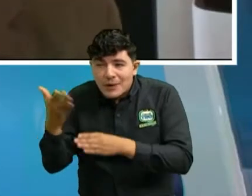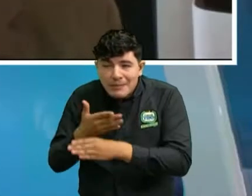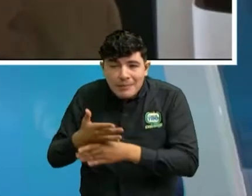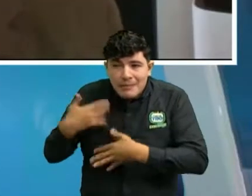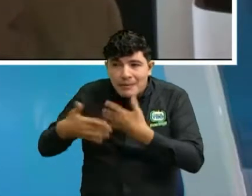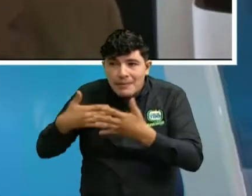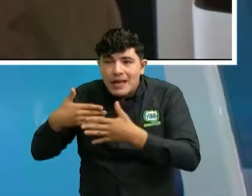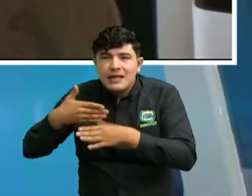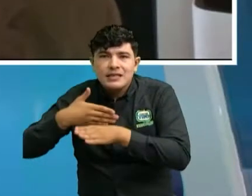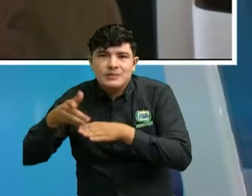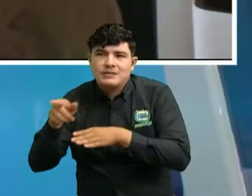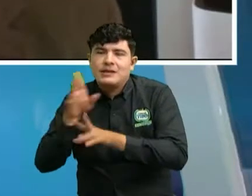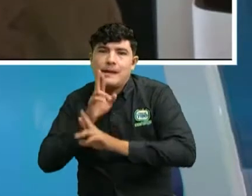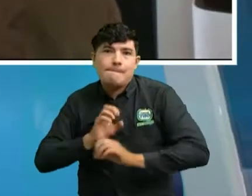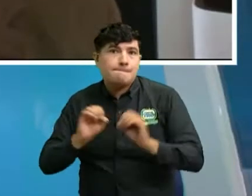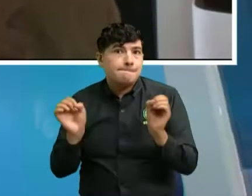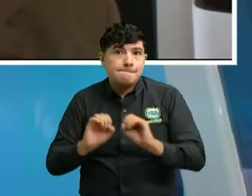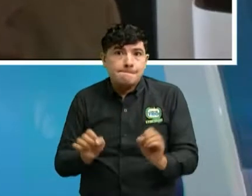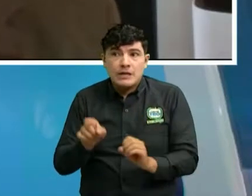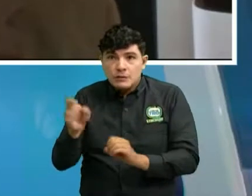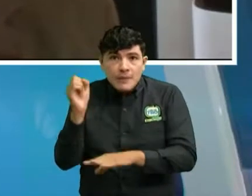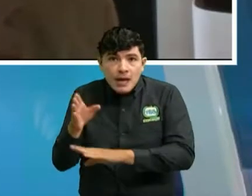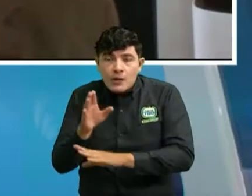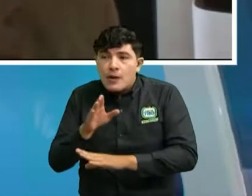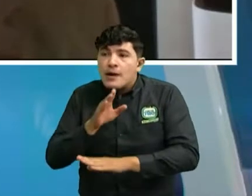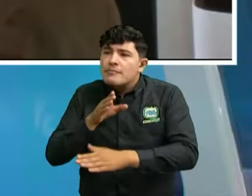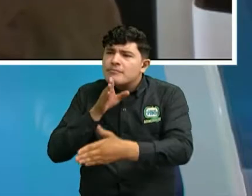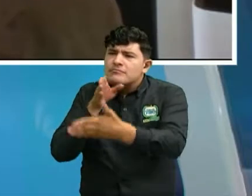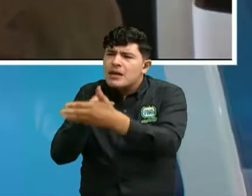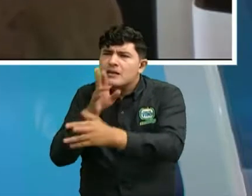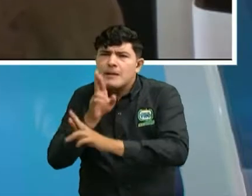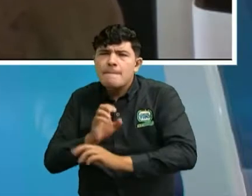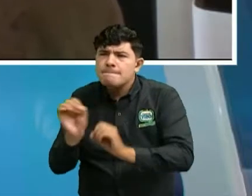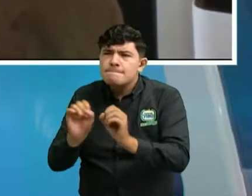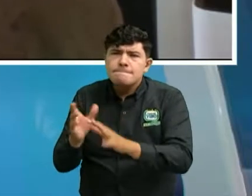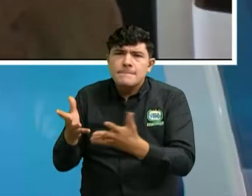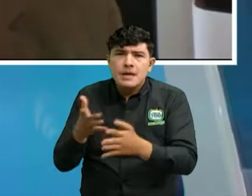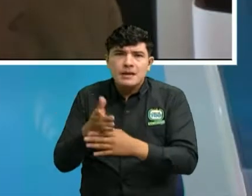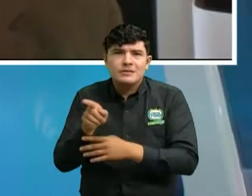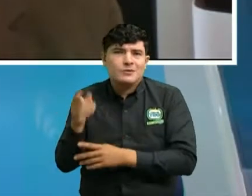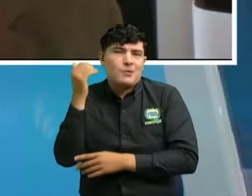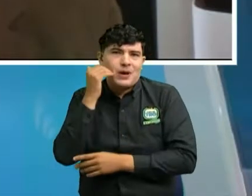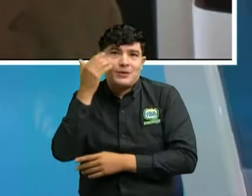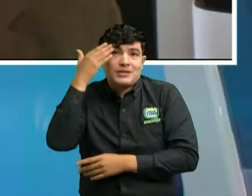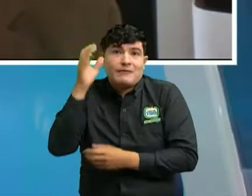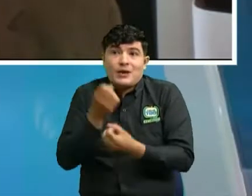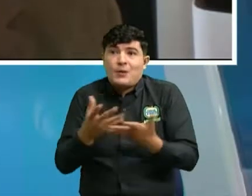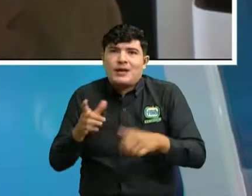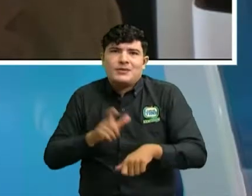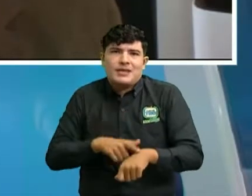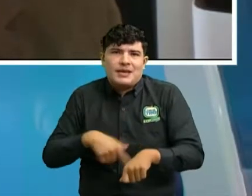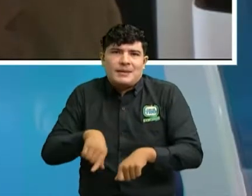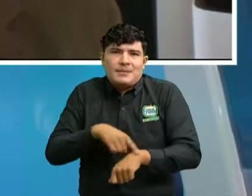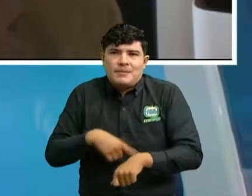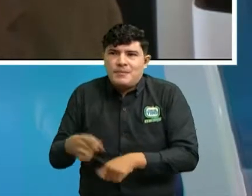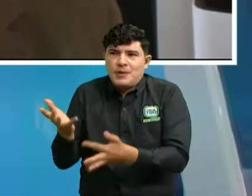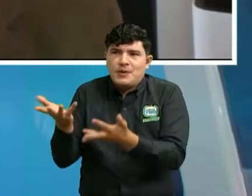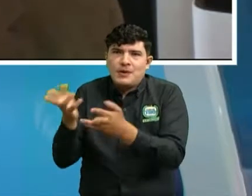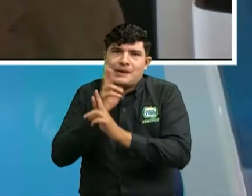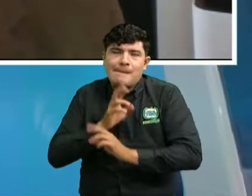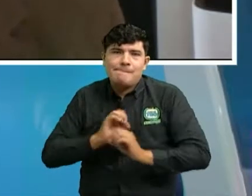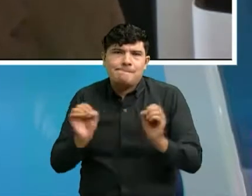estos días, no le responden el banco. Y en el caso de la señora, no sabemos cuántos días lleva con esta reclamación, pero